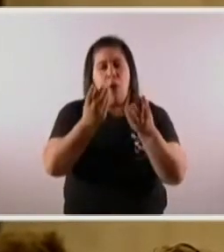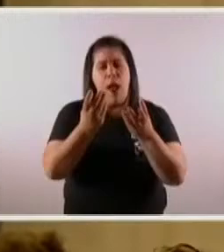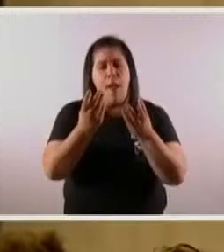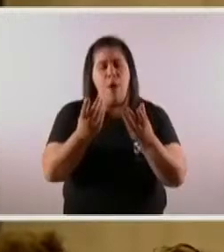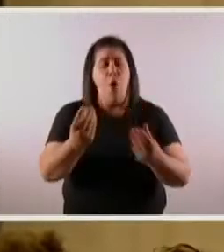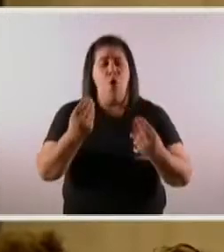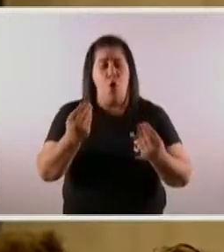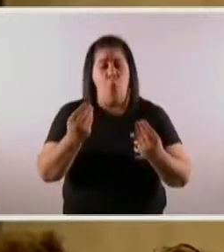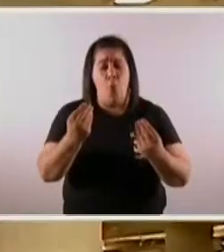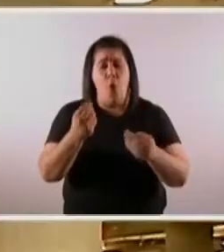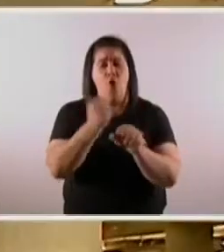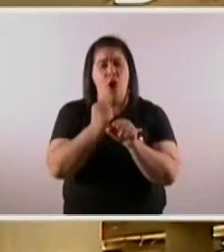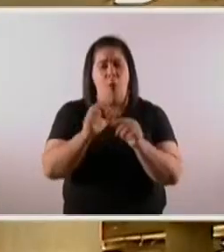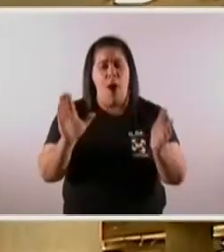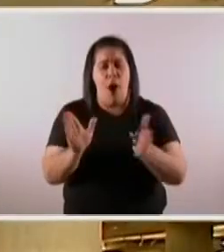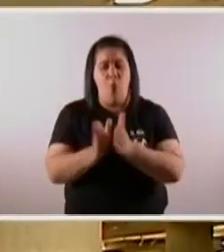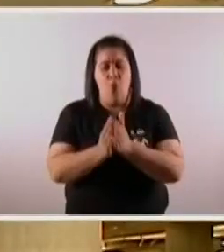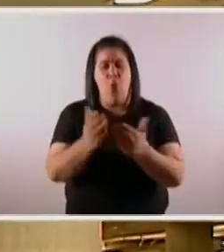Muchas gracias.